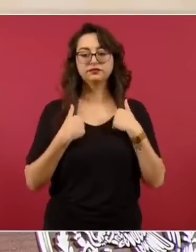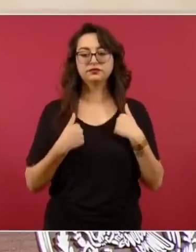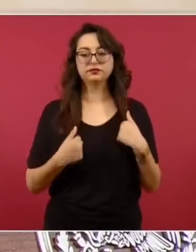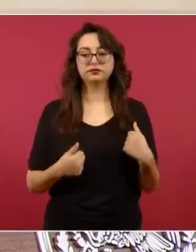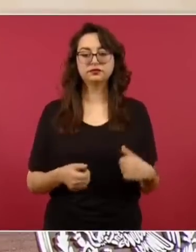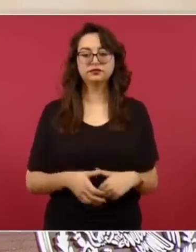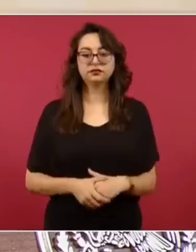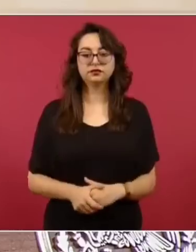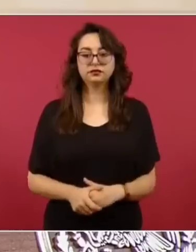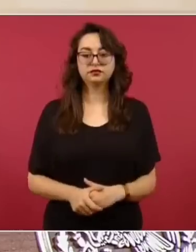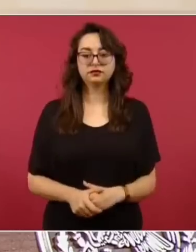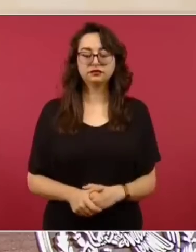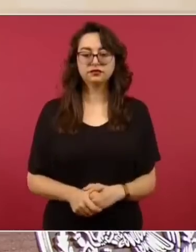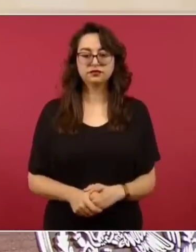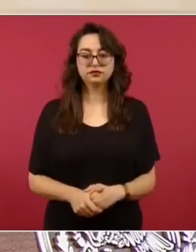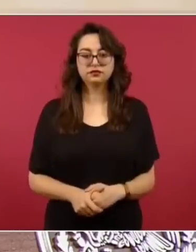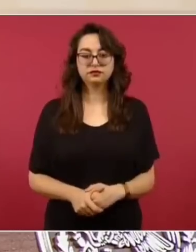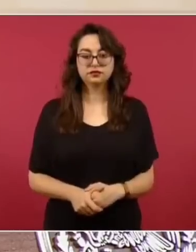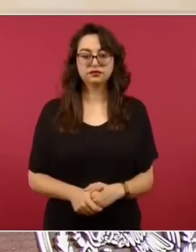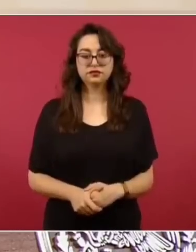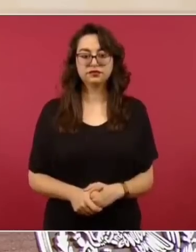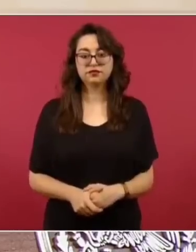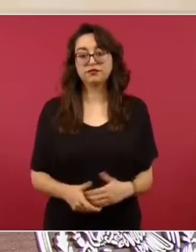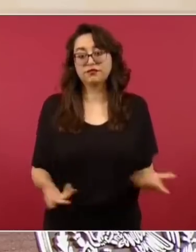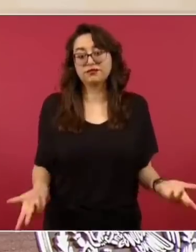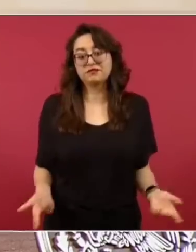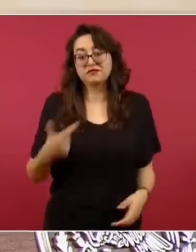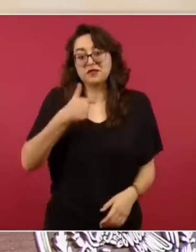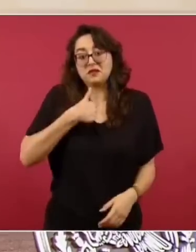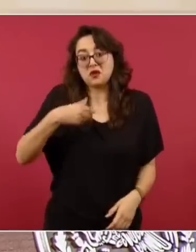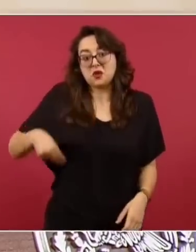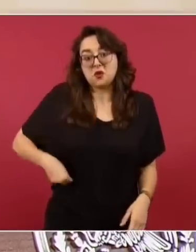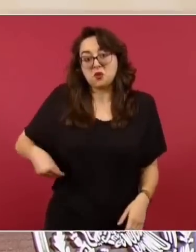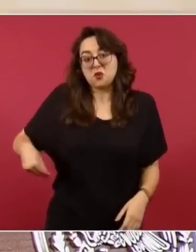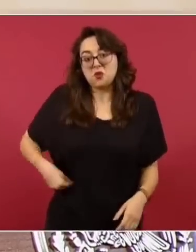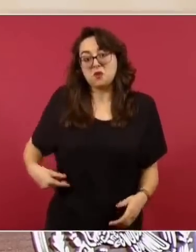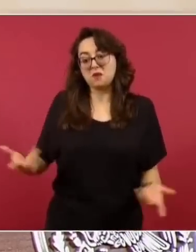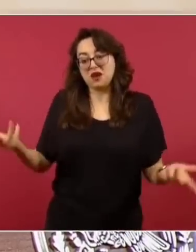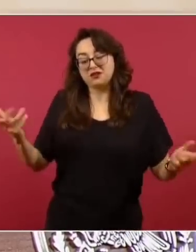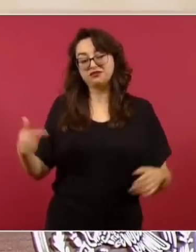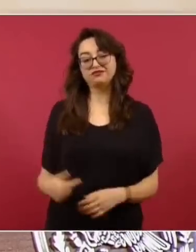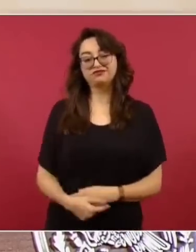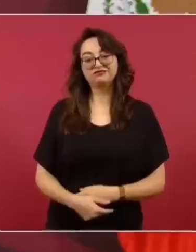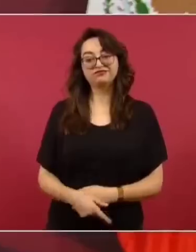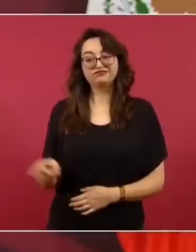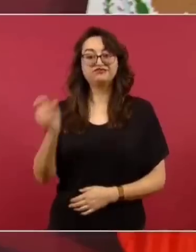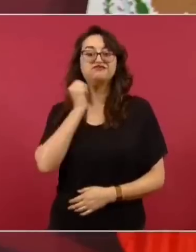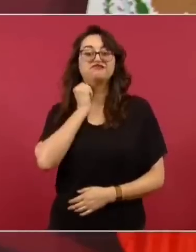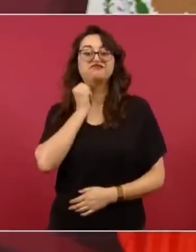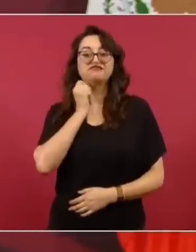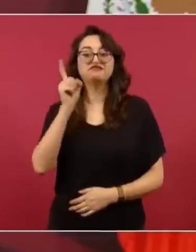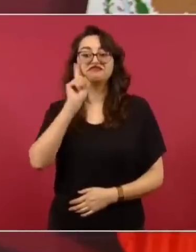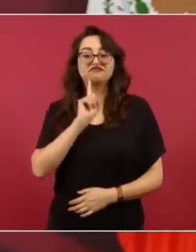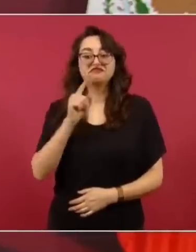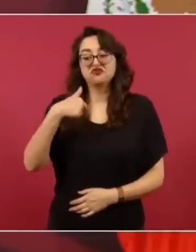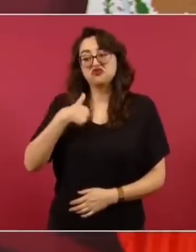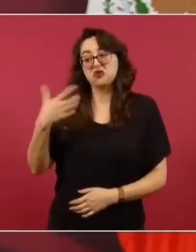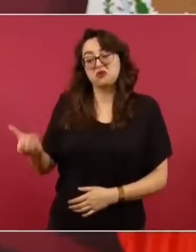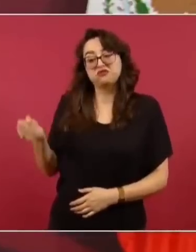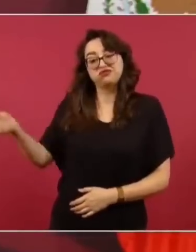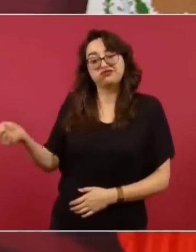yo la propuse. Hace unos días me decía mi hijo, Jesús,